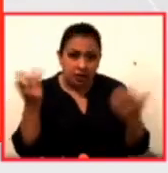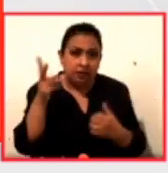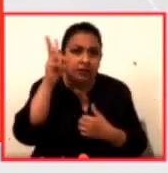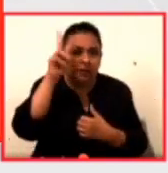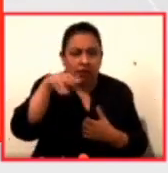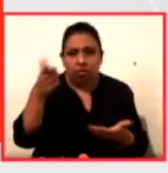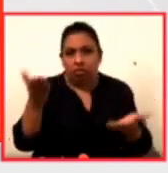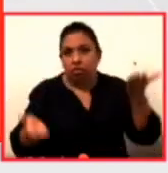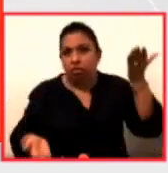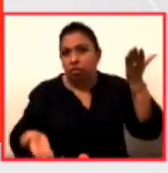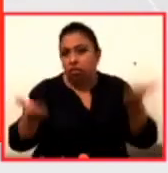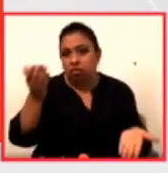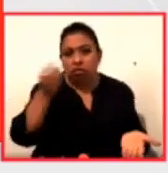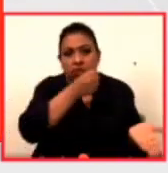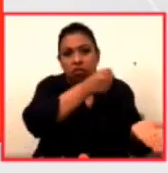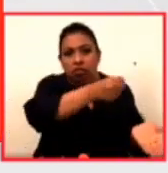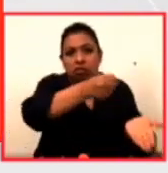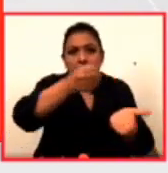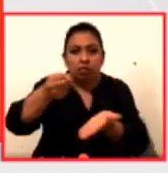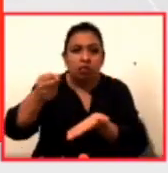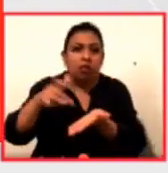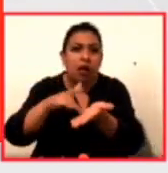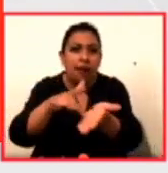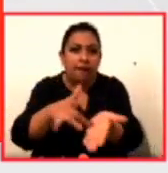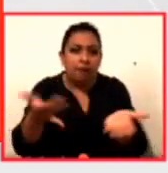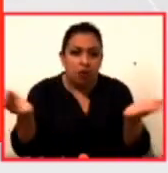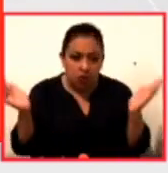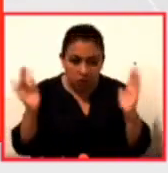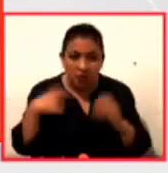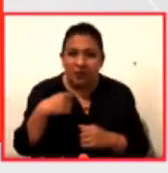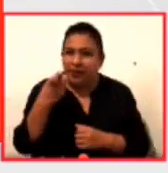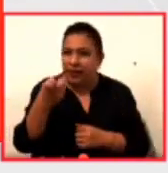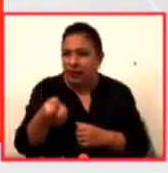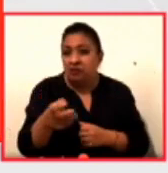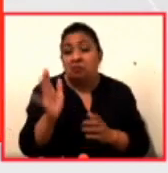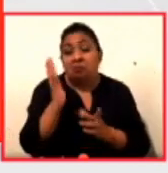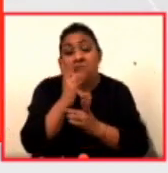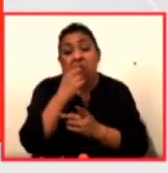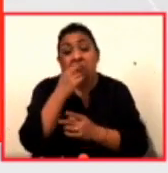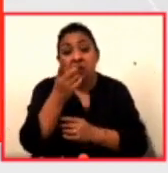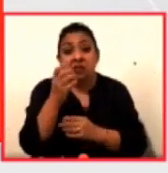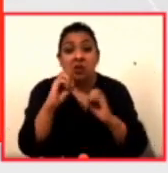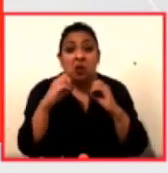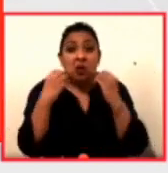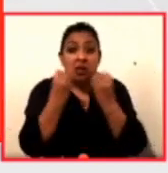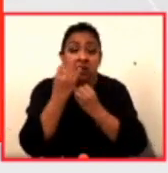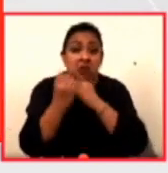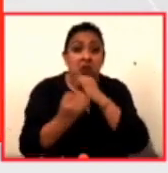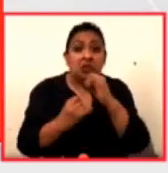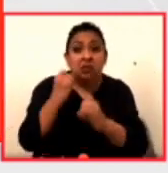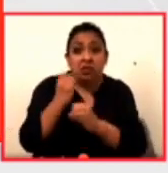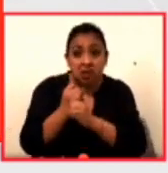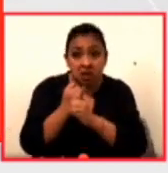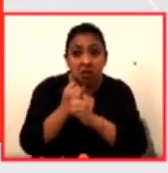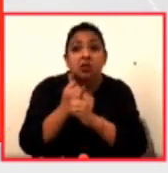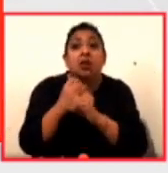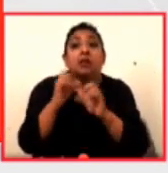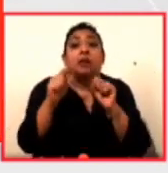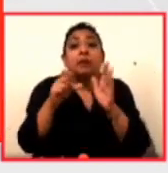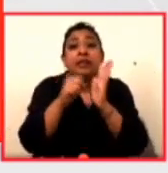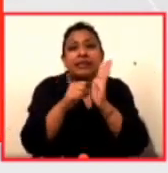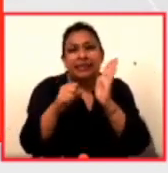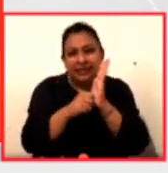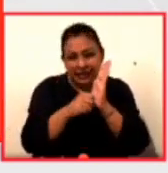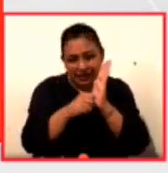inequidad en la distribución de las aportaciones esto lleva a decir que las organizaciones internacionales y el sistema multilateral